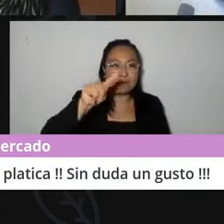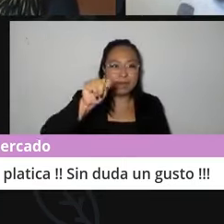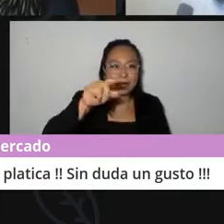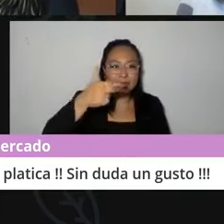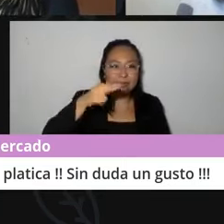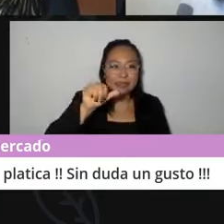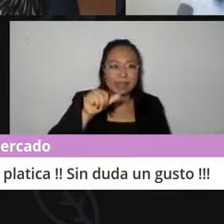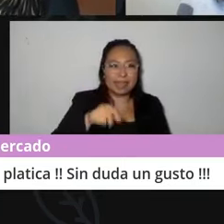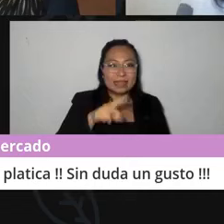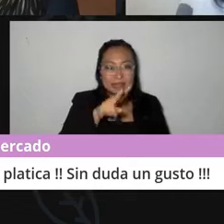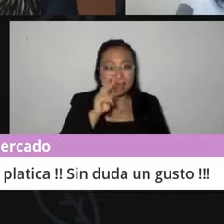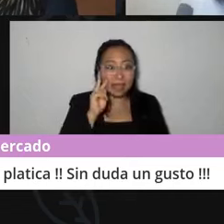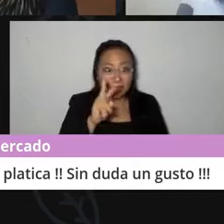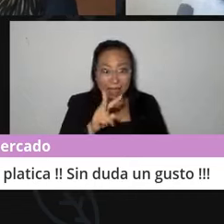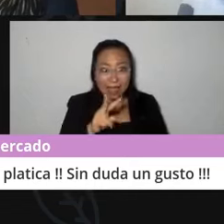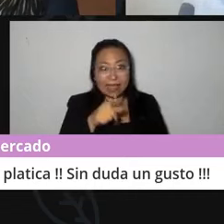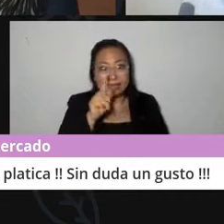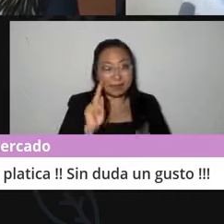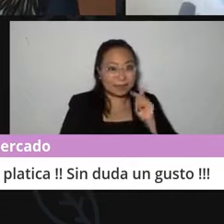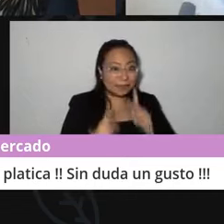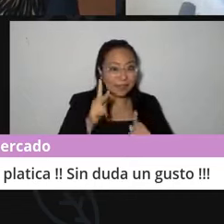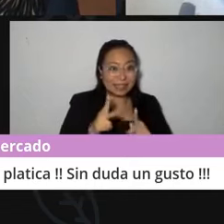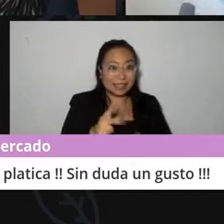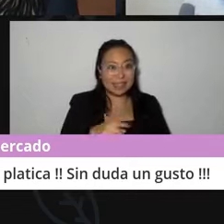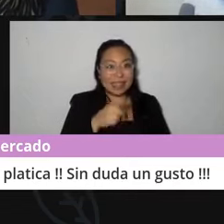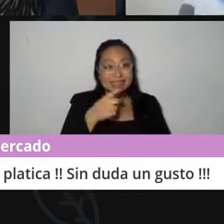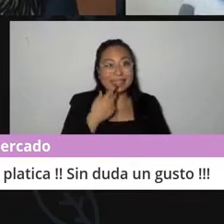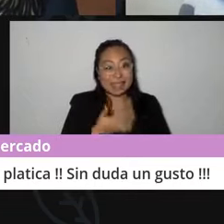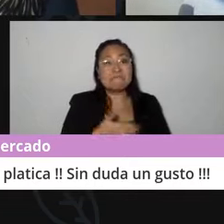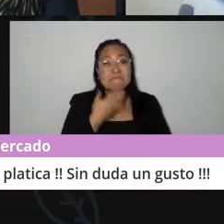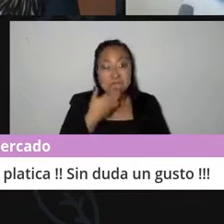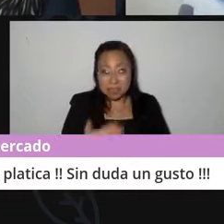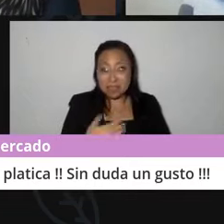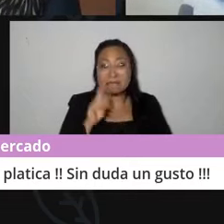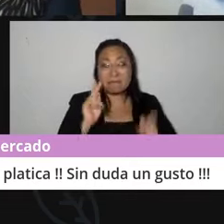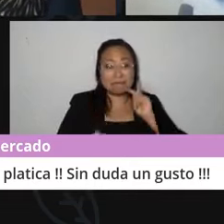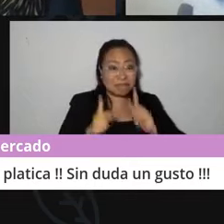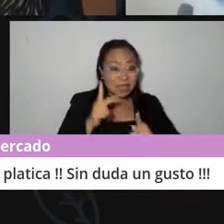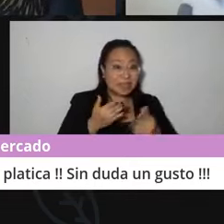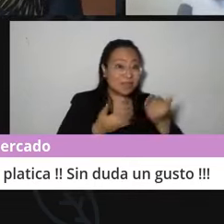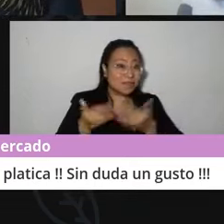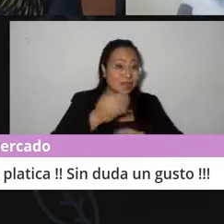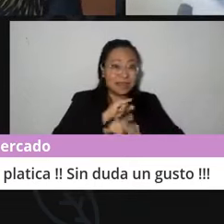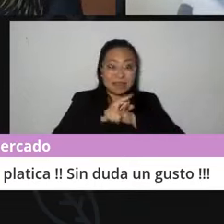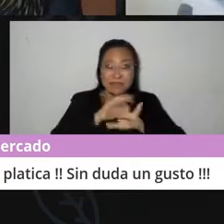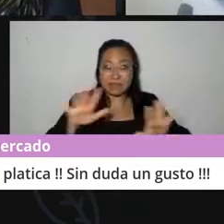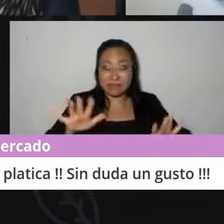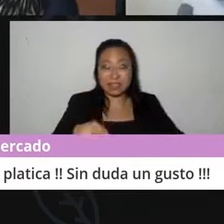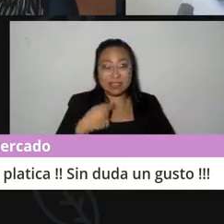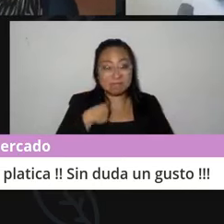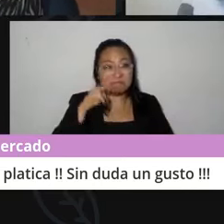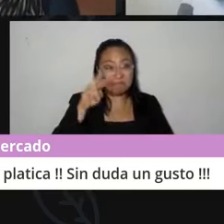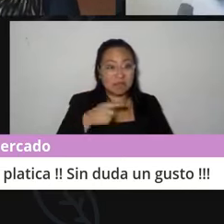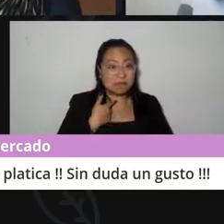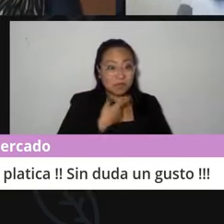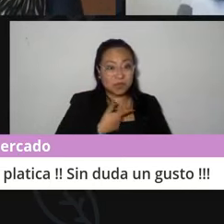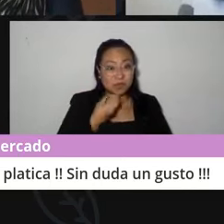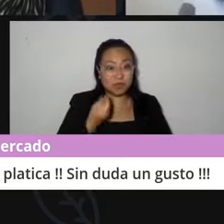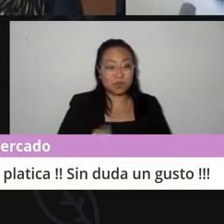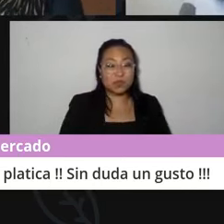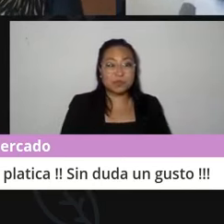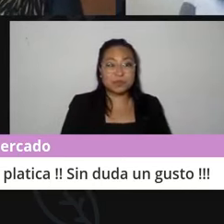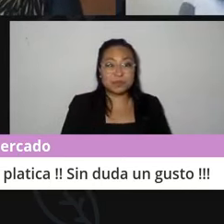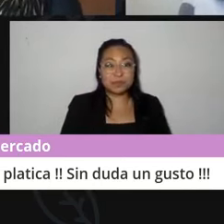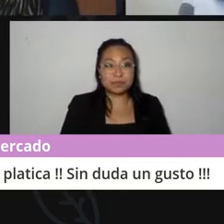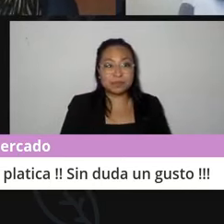estuvo atenta a toda esta plática y dice, gran plática, sin duda un gusto. Es un